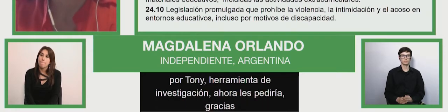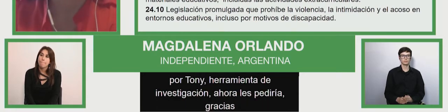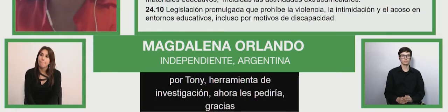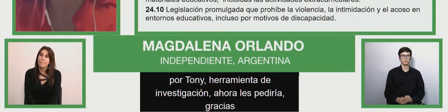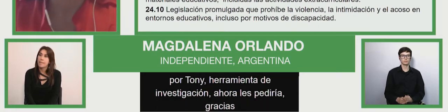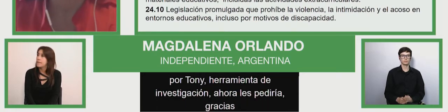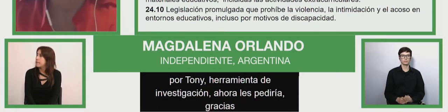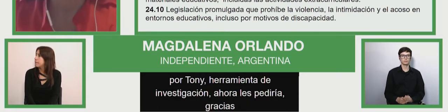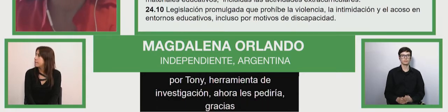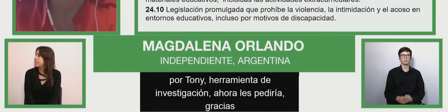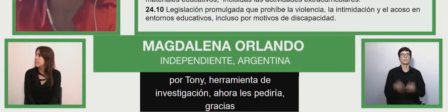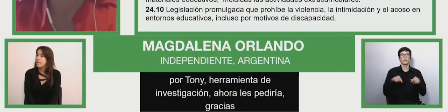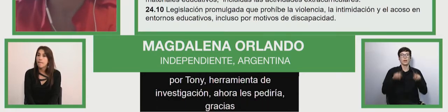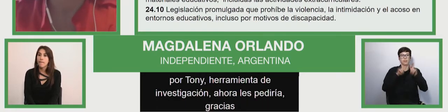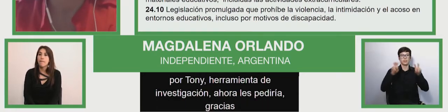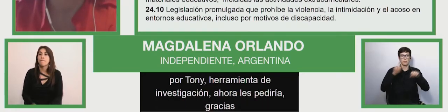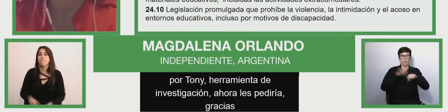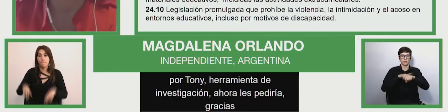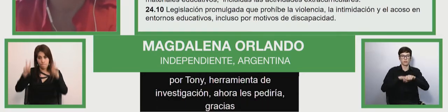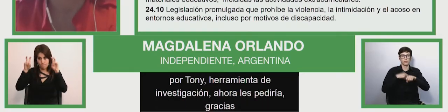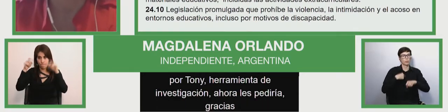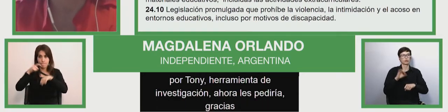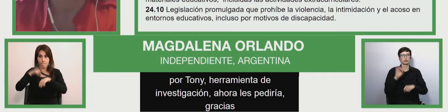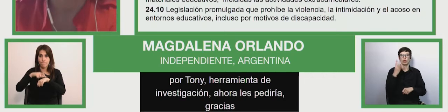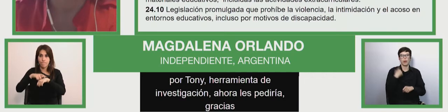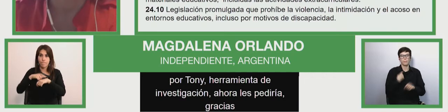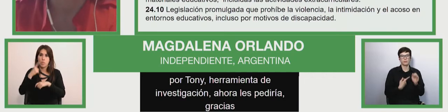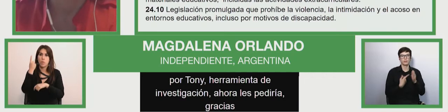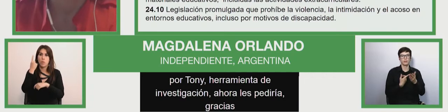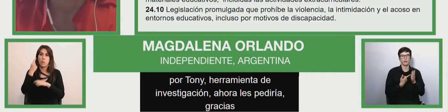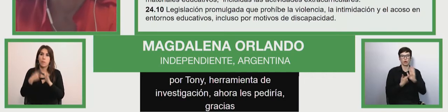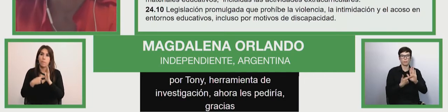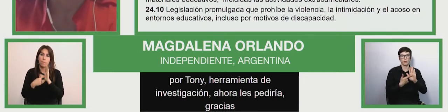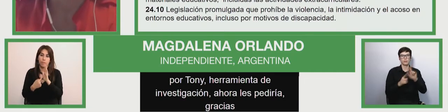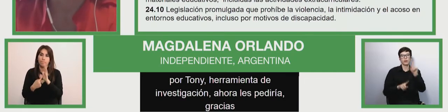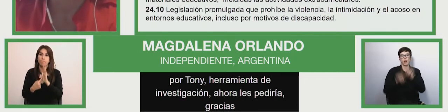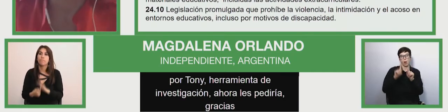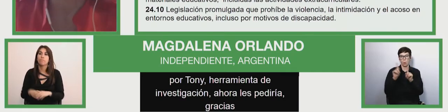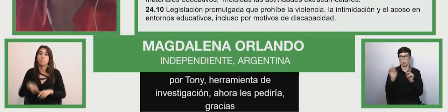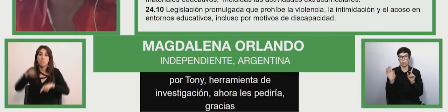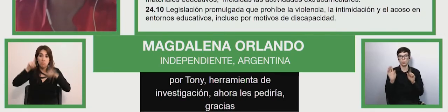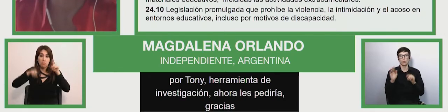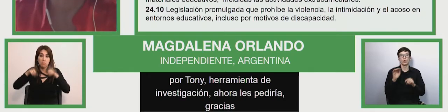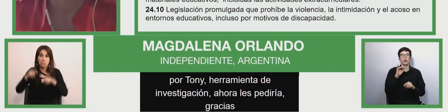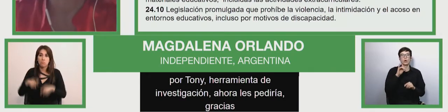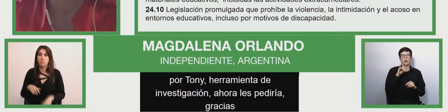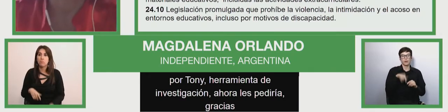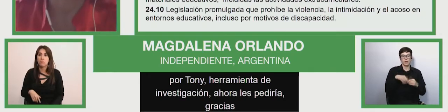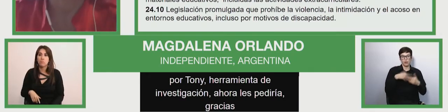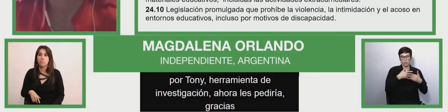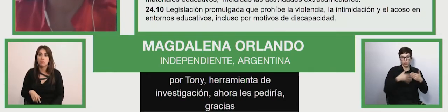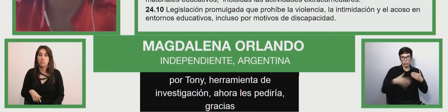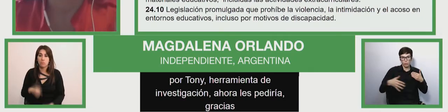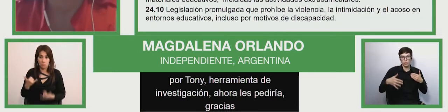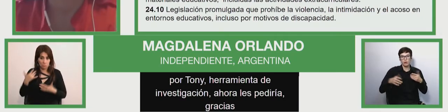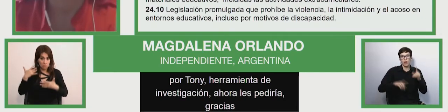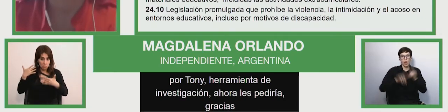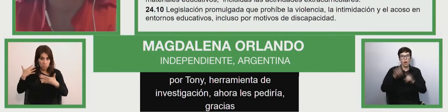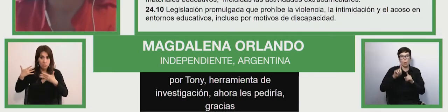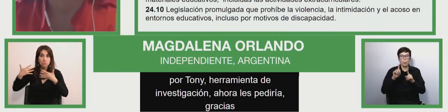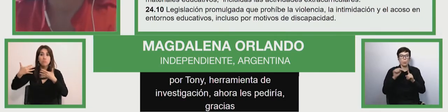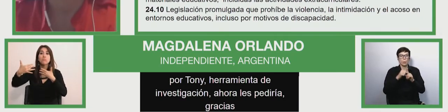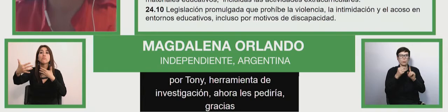Por un tema de tiempo yo voy a compartir solo algunos indicadores, y si bien en el desarrollo hay indicadores de